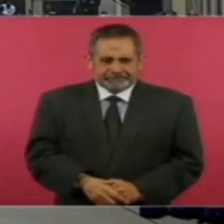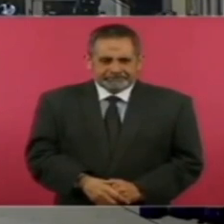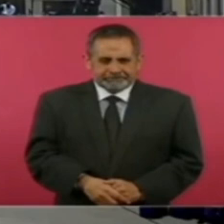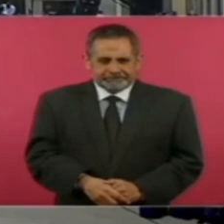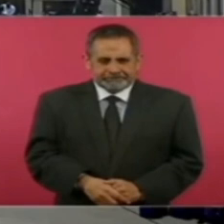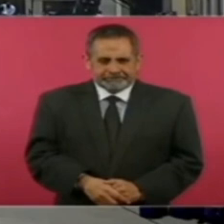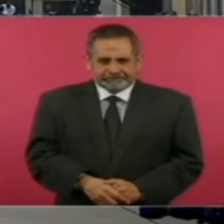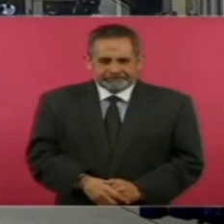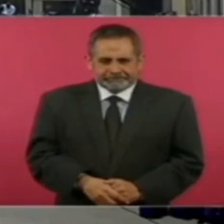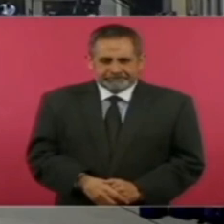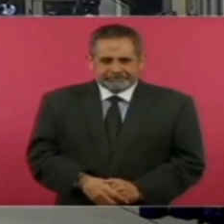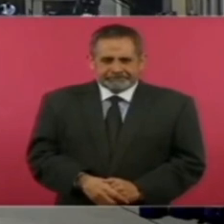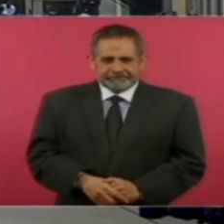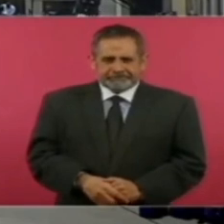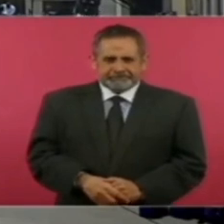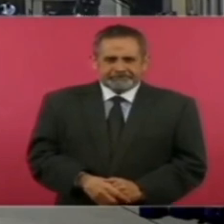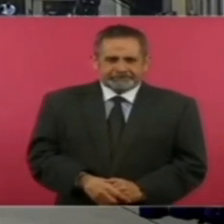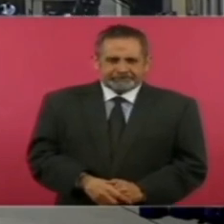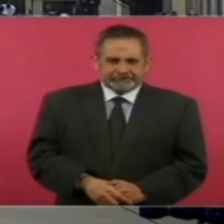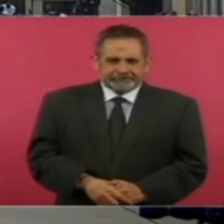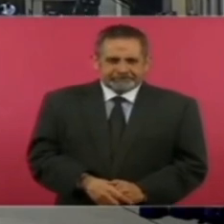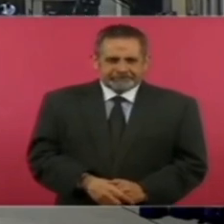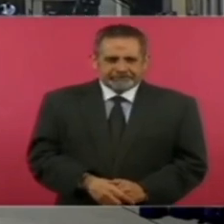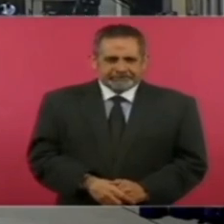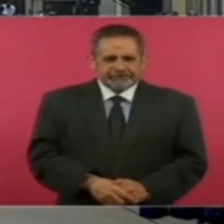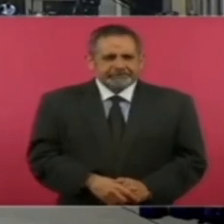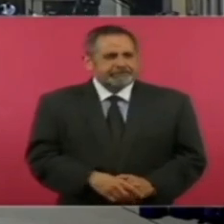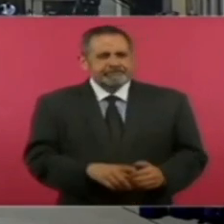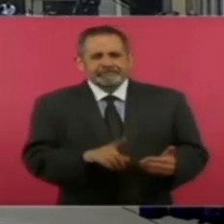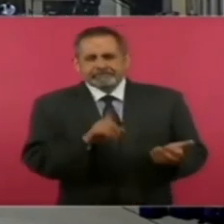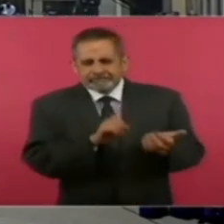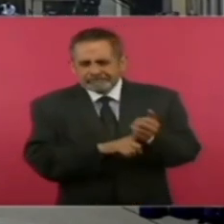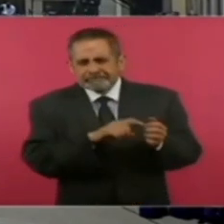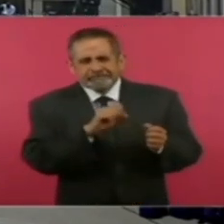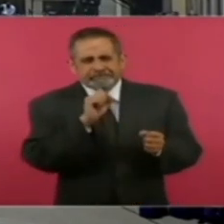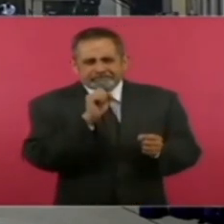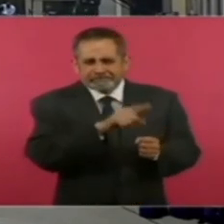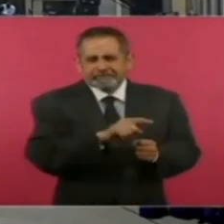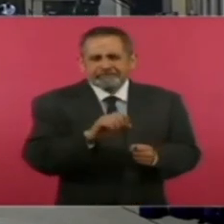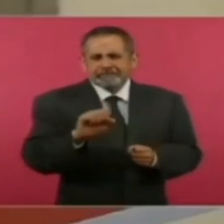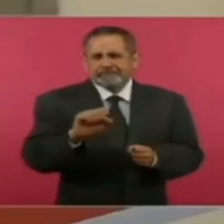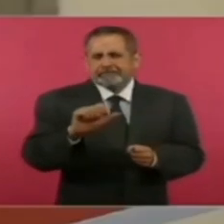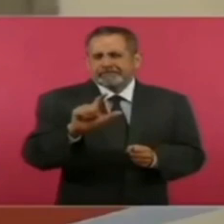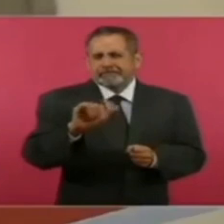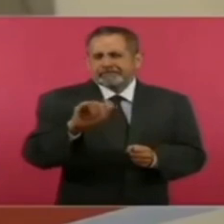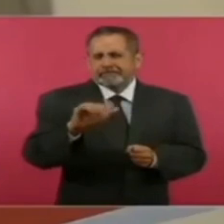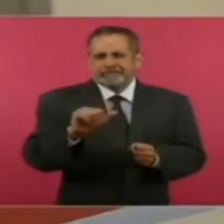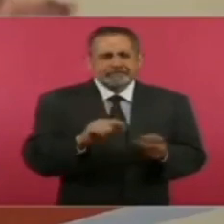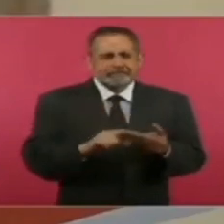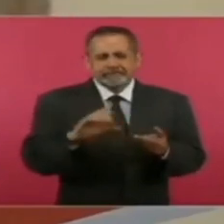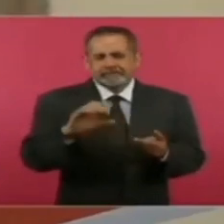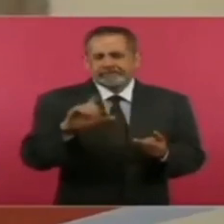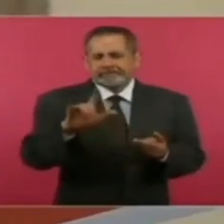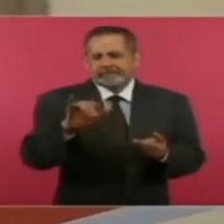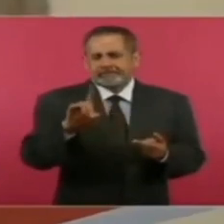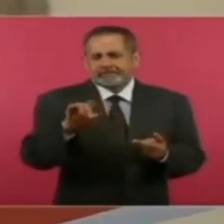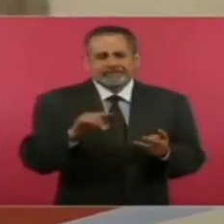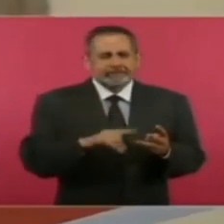es Salinas es Claudio es Roberto Hernández pues